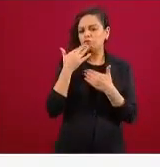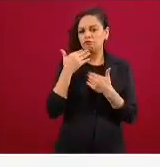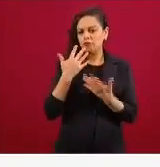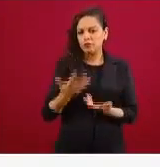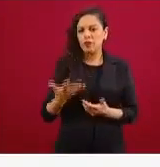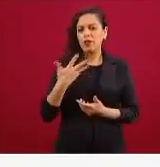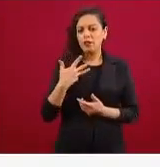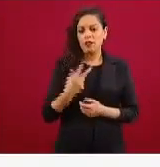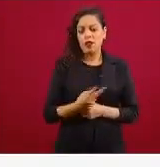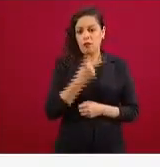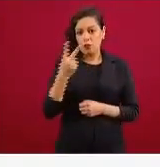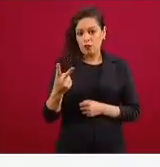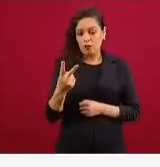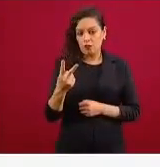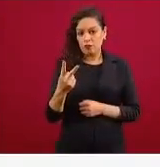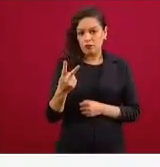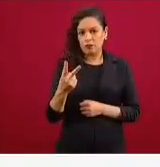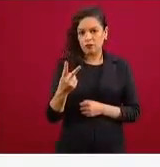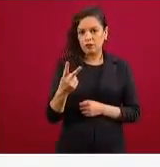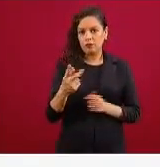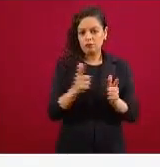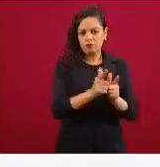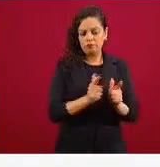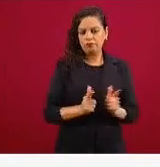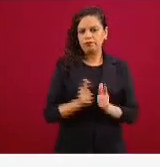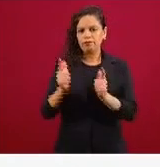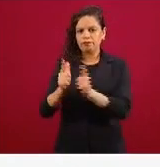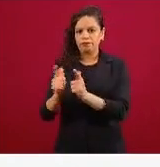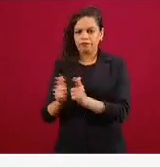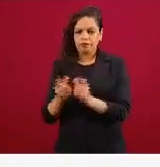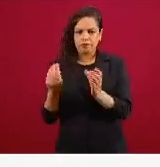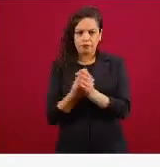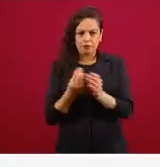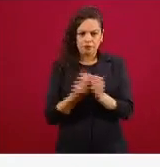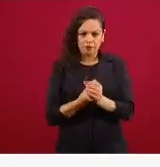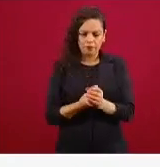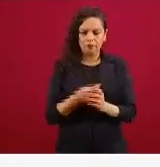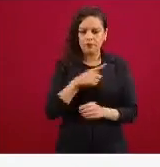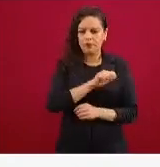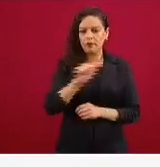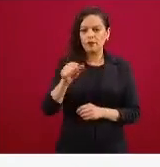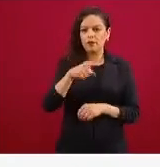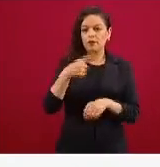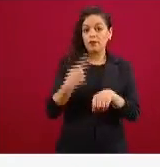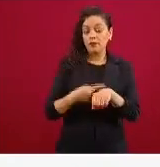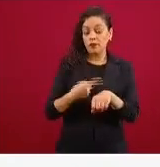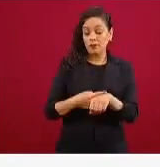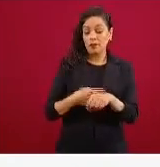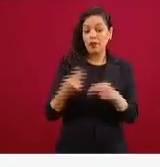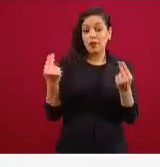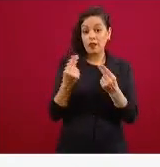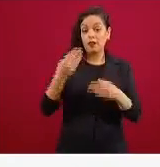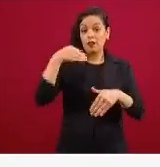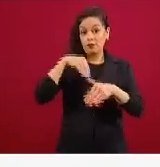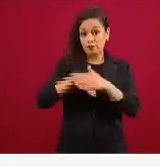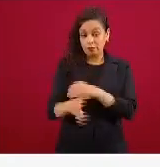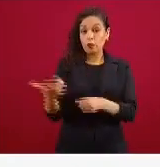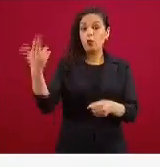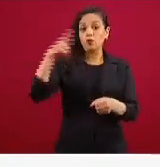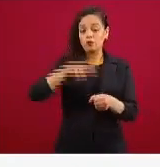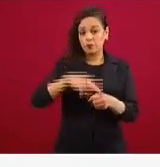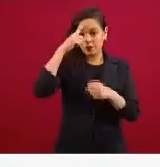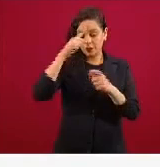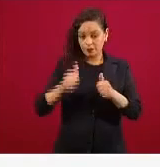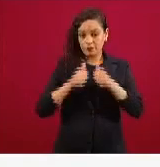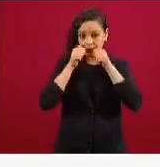tipos de casos de acuerdo a su presentación clínica personas que han necesitado hospitalizarse personas que